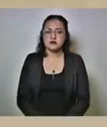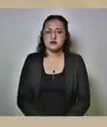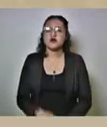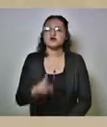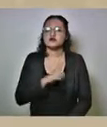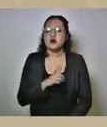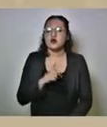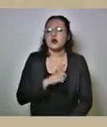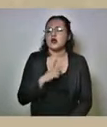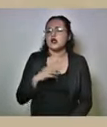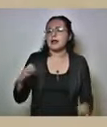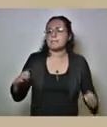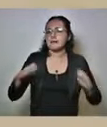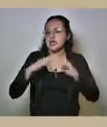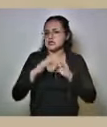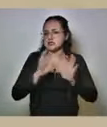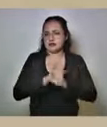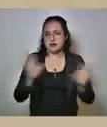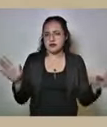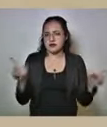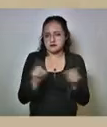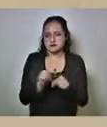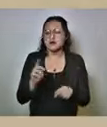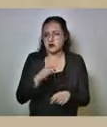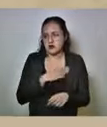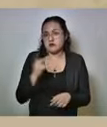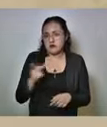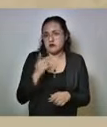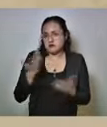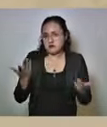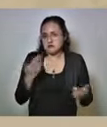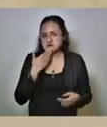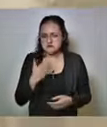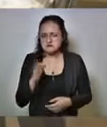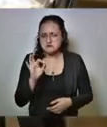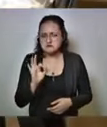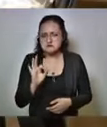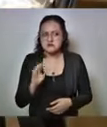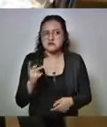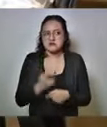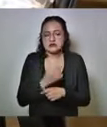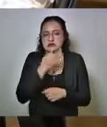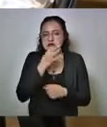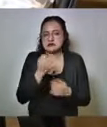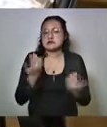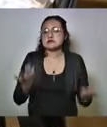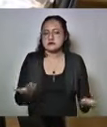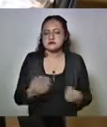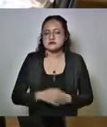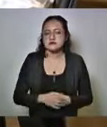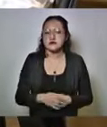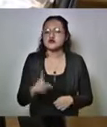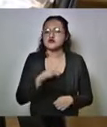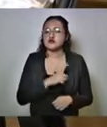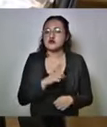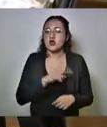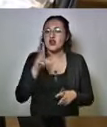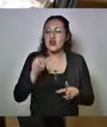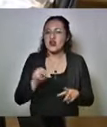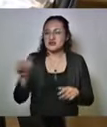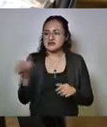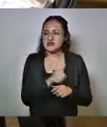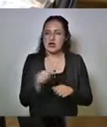contingencia de acuerdo qué bueno que me lo preguntaste se me había pasado es por el tiempo de la